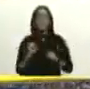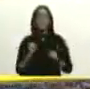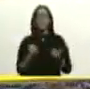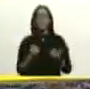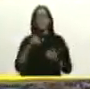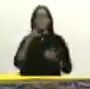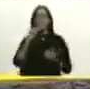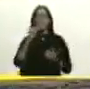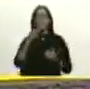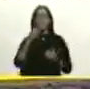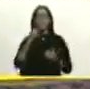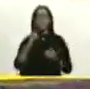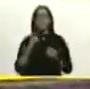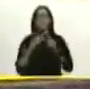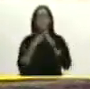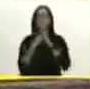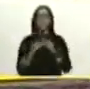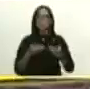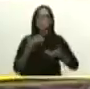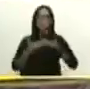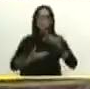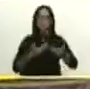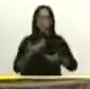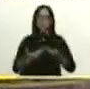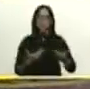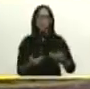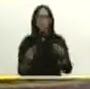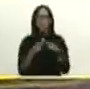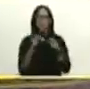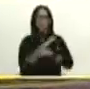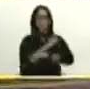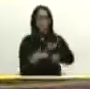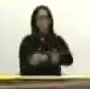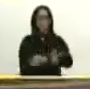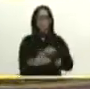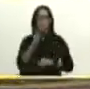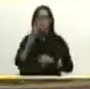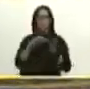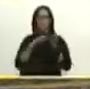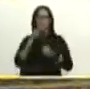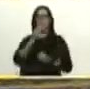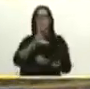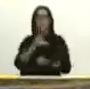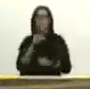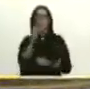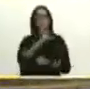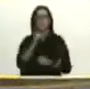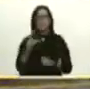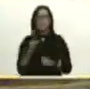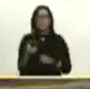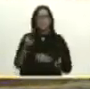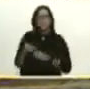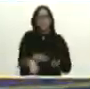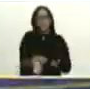activando todo este equipo de la fuerza de tarea Andes 2023 con personal, con maquinaria. Hemos estado